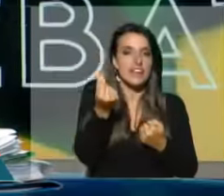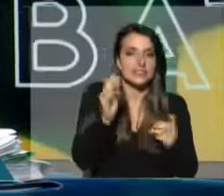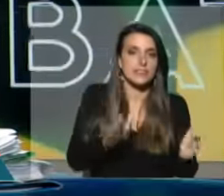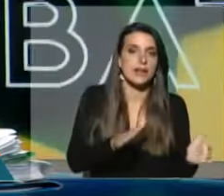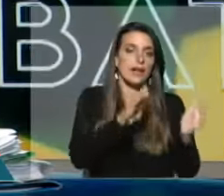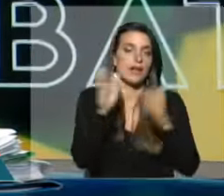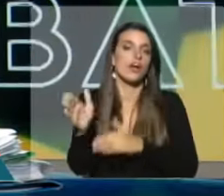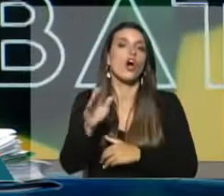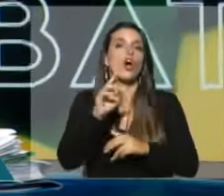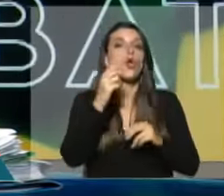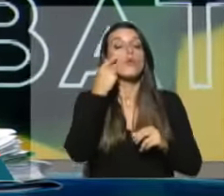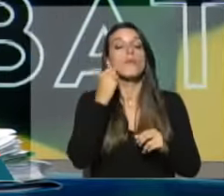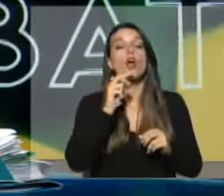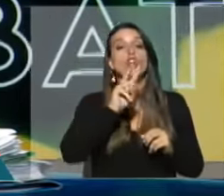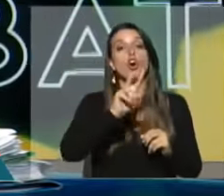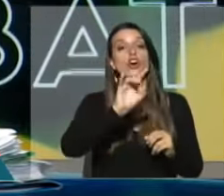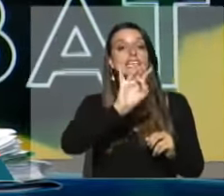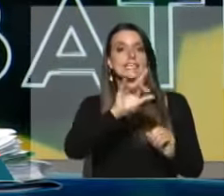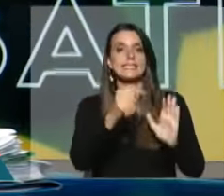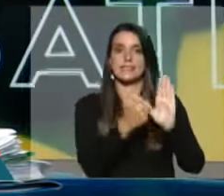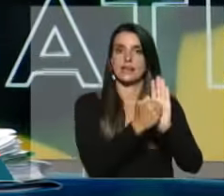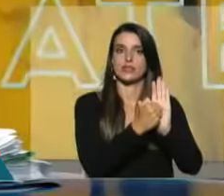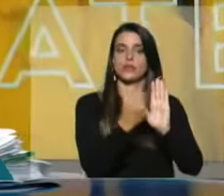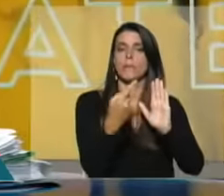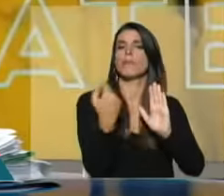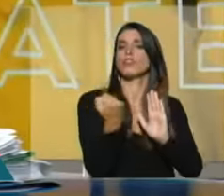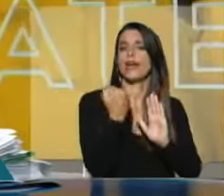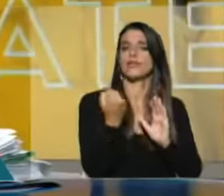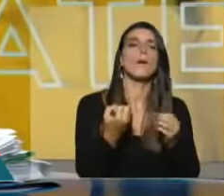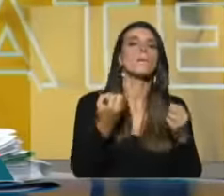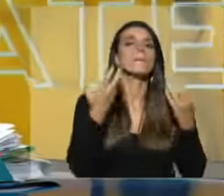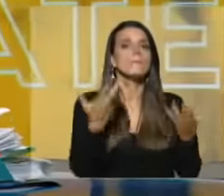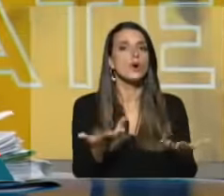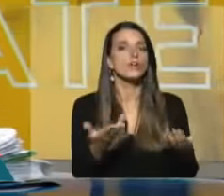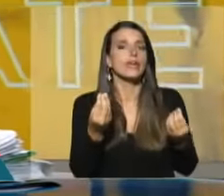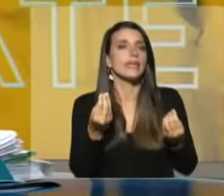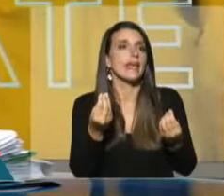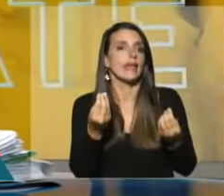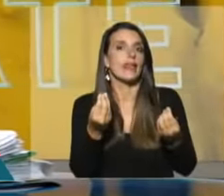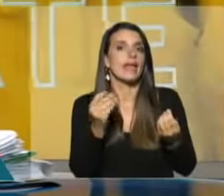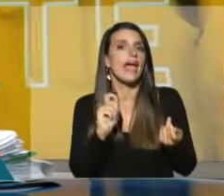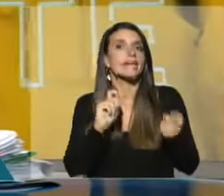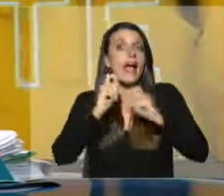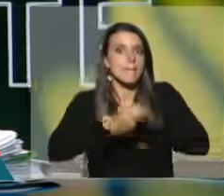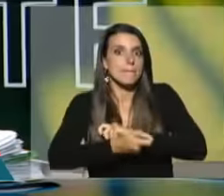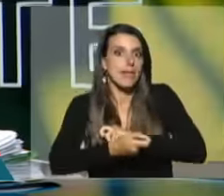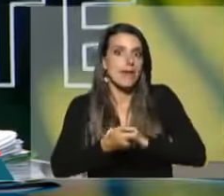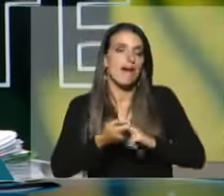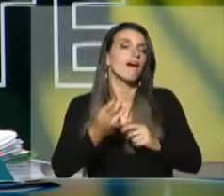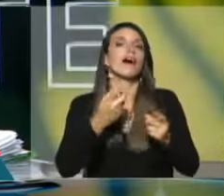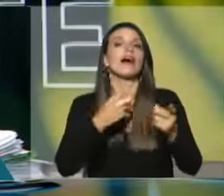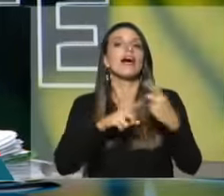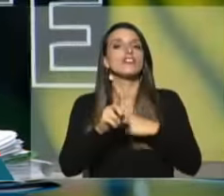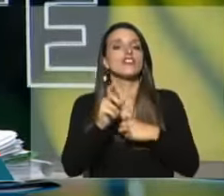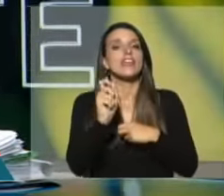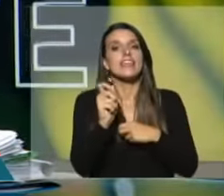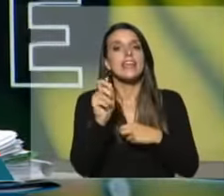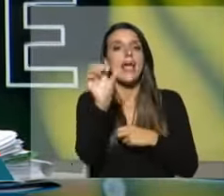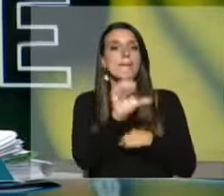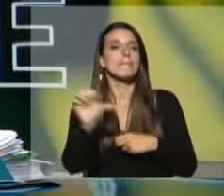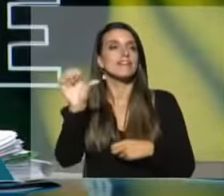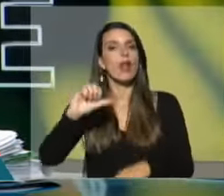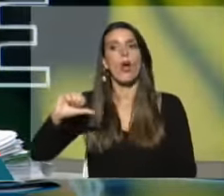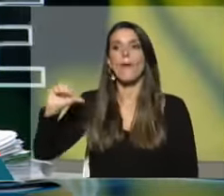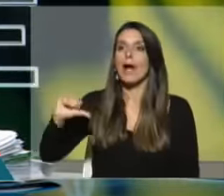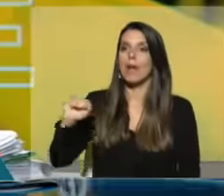muy importante el 215, porque cambian al podrá. Y entonces abre la puerta a los malos empresarios.